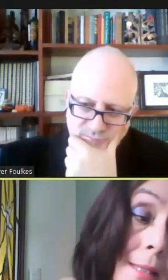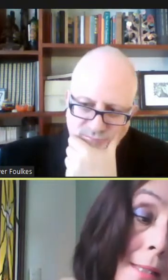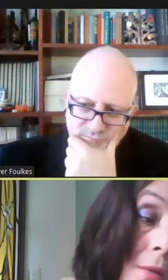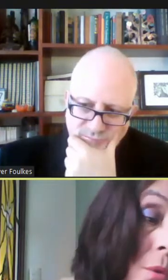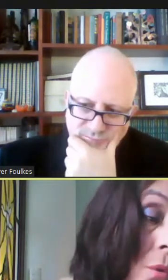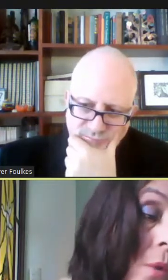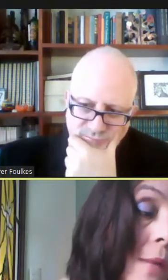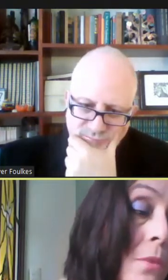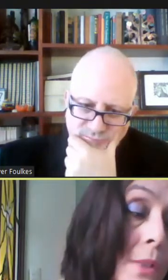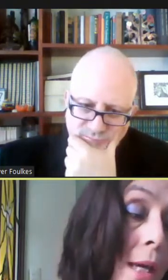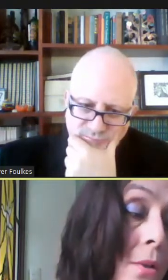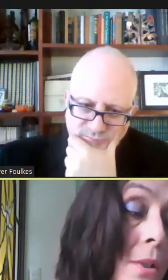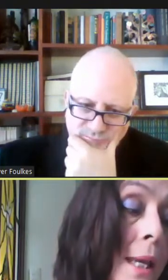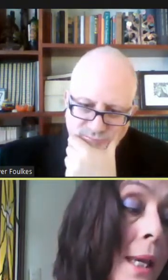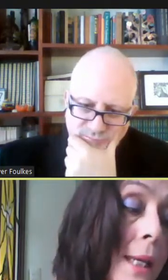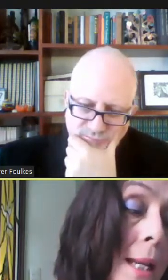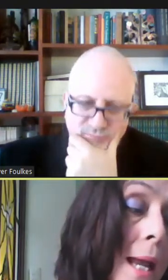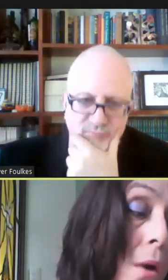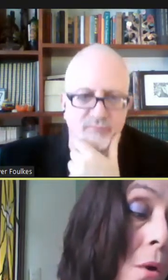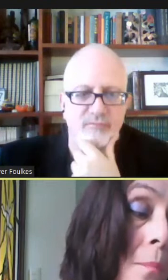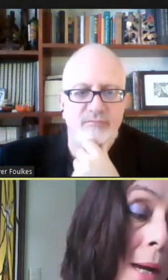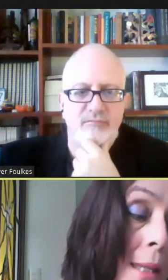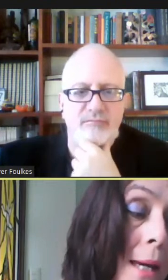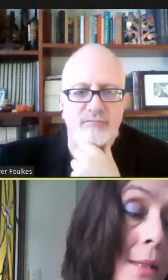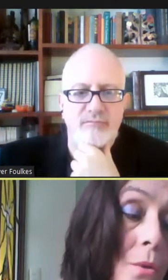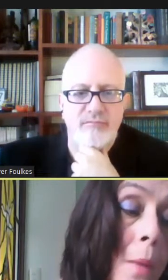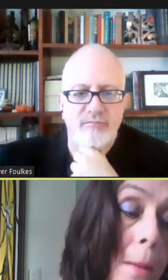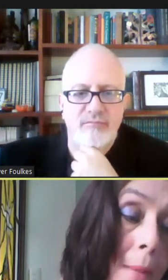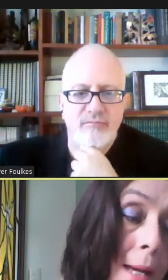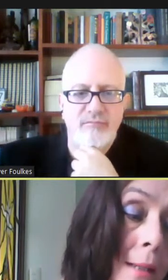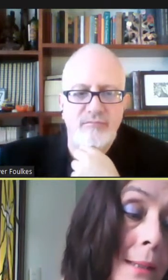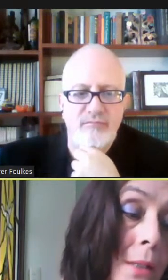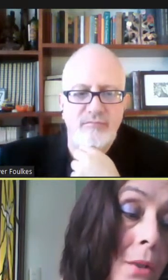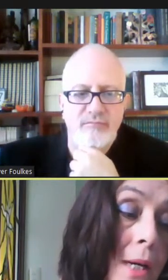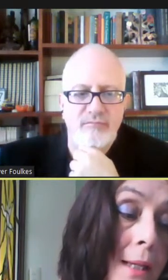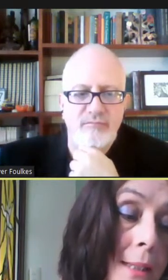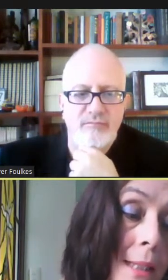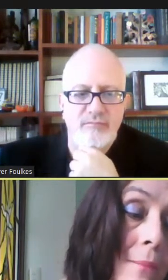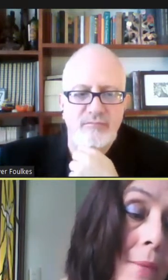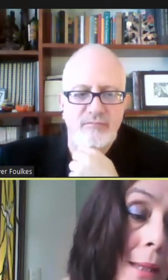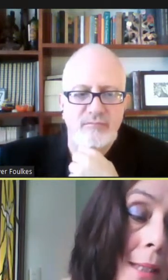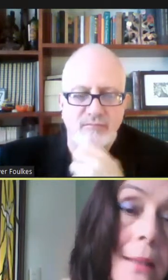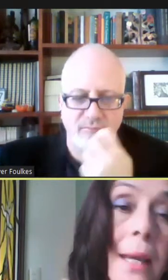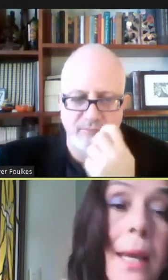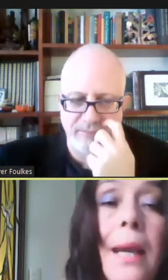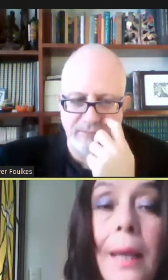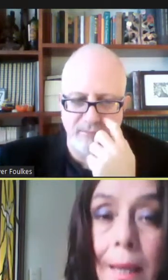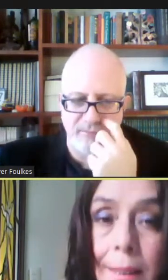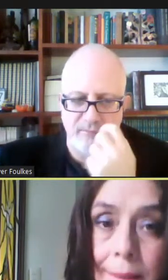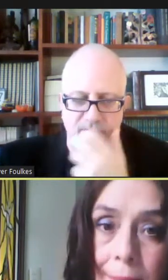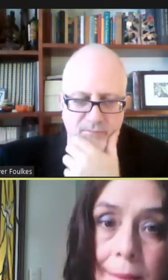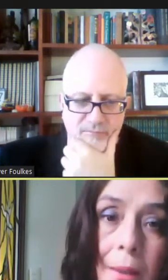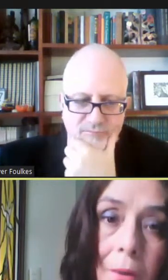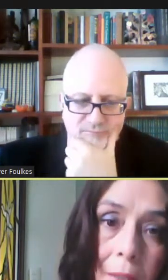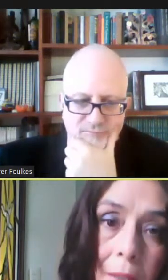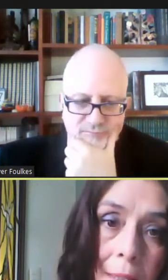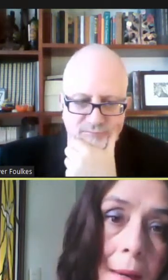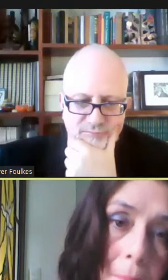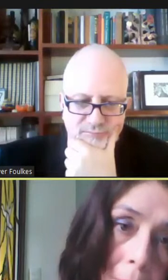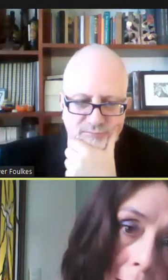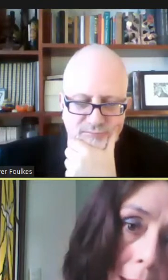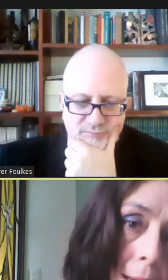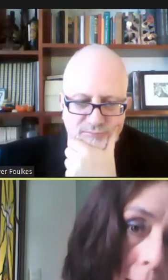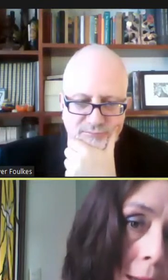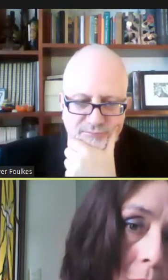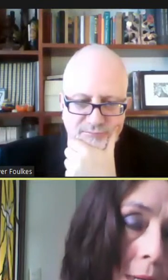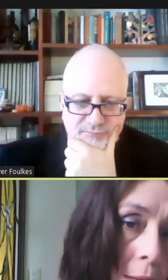en casas de cultura y museos y la acompaña su mamá, la señora Cristina Martín, que asiste con ella